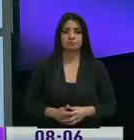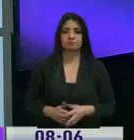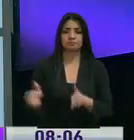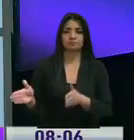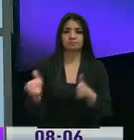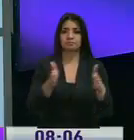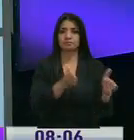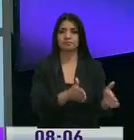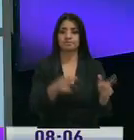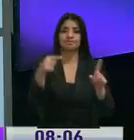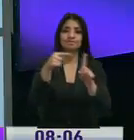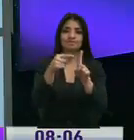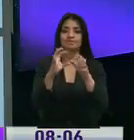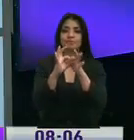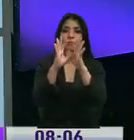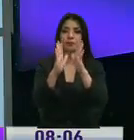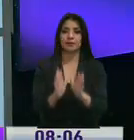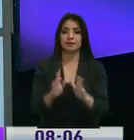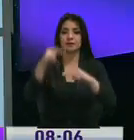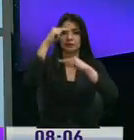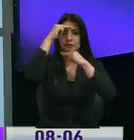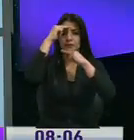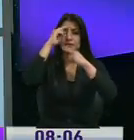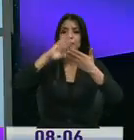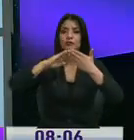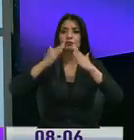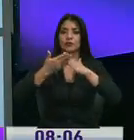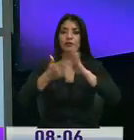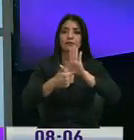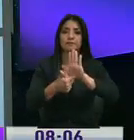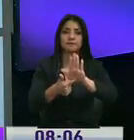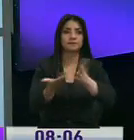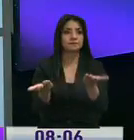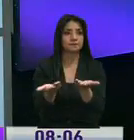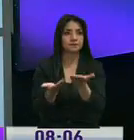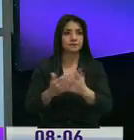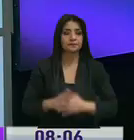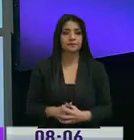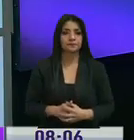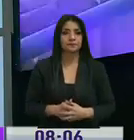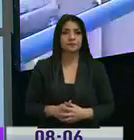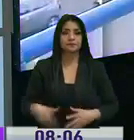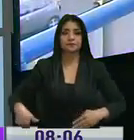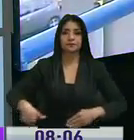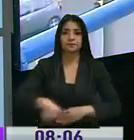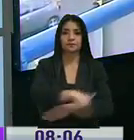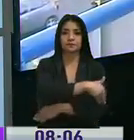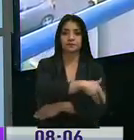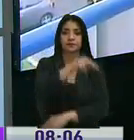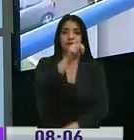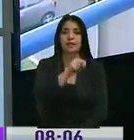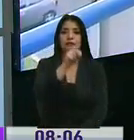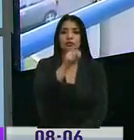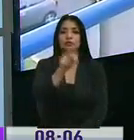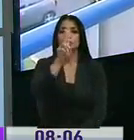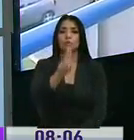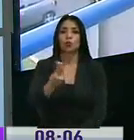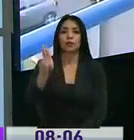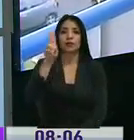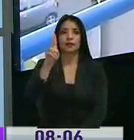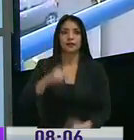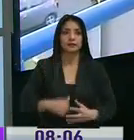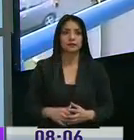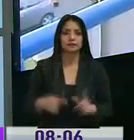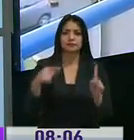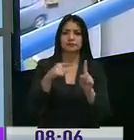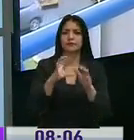Vamos a irnos con Sofía Ventimilla en esta parte de nuestro noticiero de la comunidad. Ella está en la plena avenida de Naciones Unidas. Vamos a hablar con Sofía